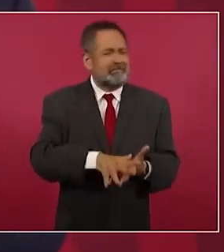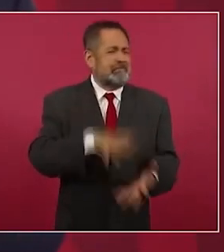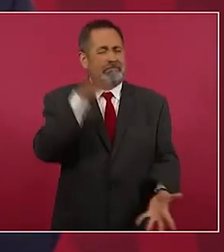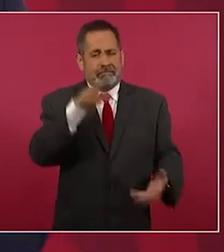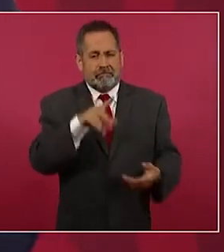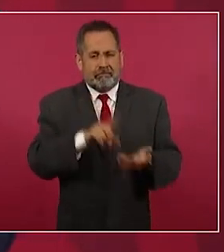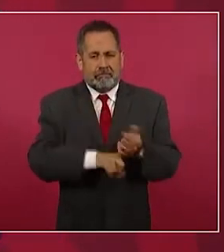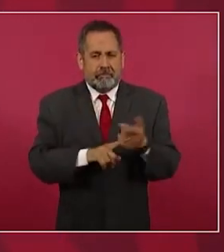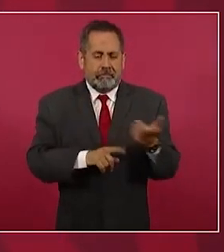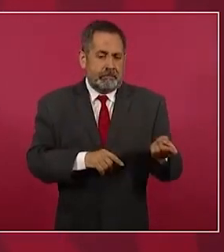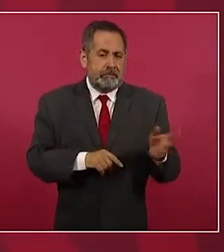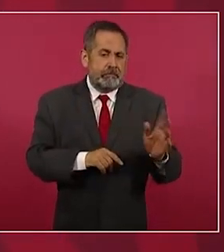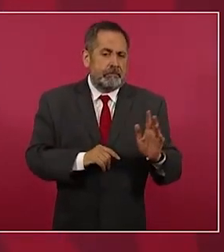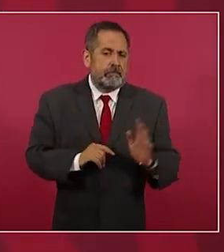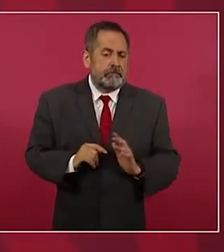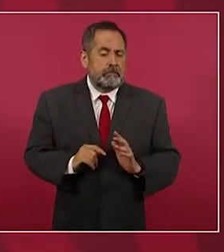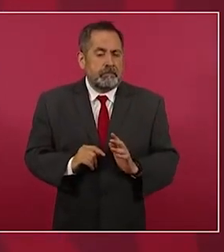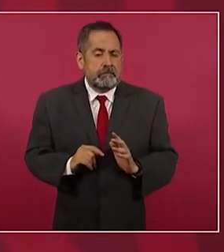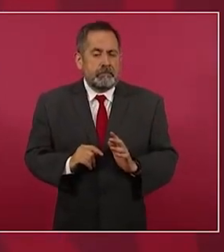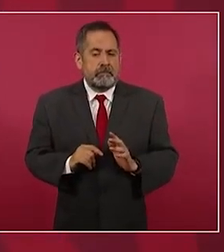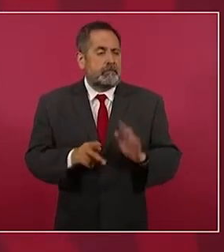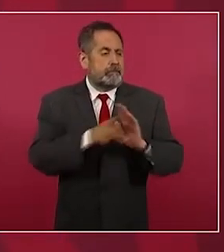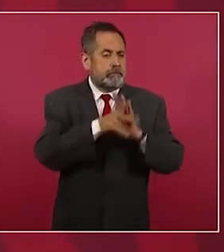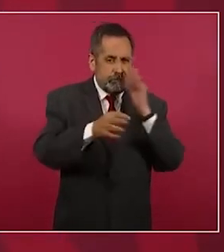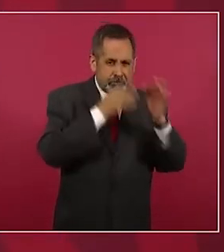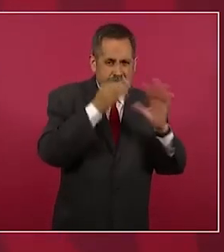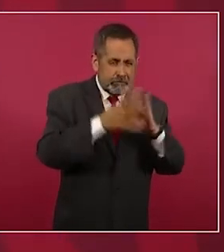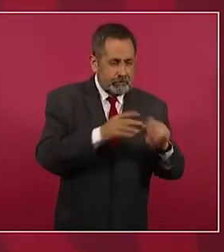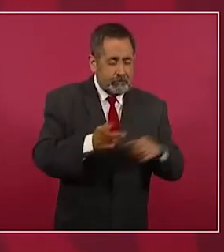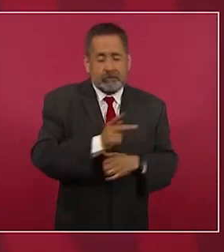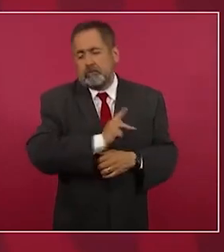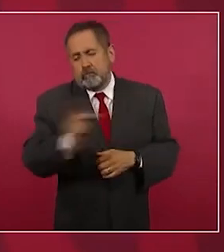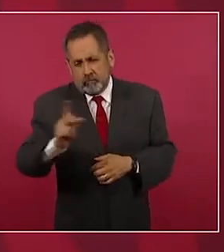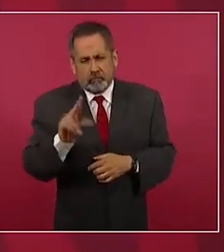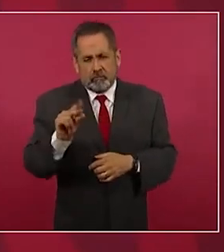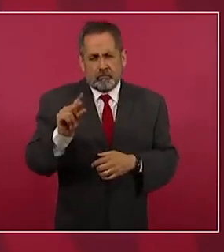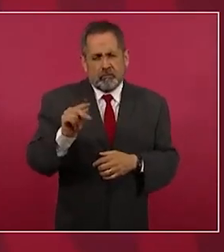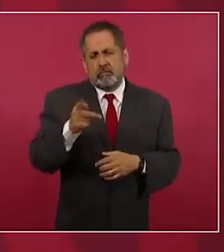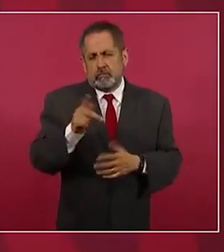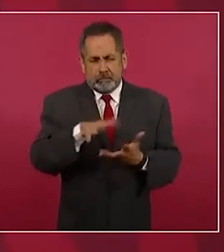no generalizar, medios de comunicación, no todos,